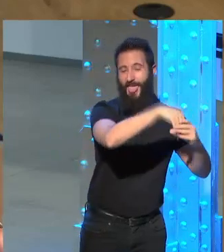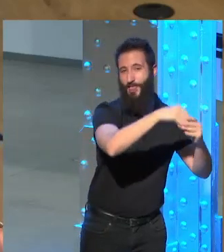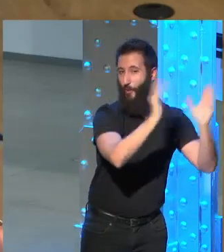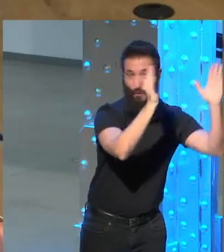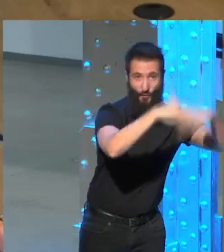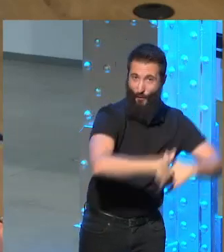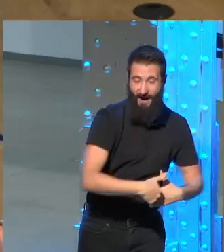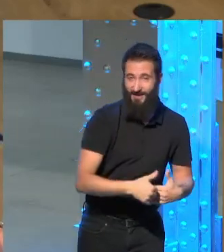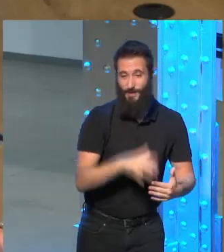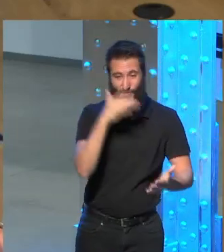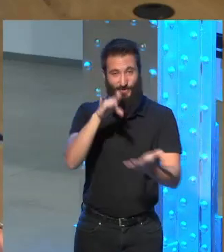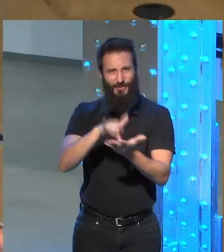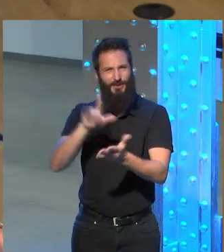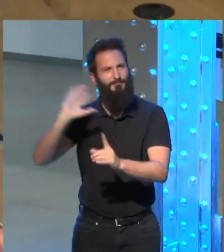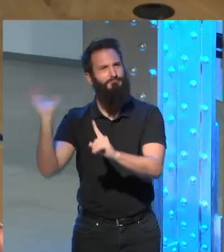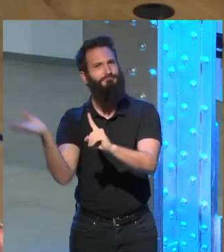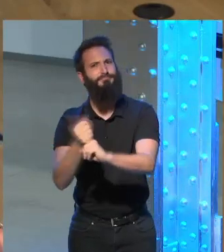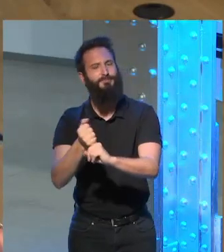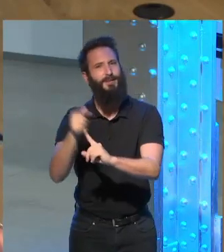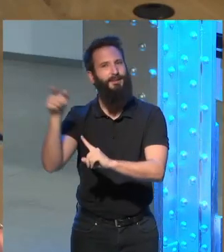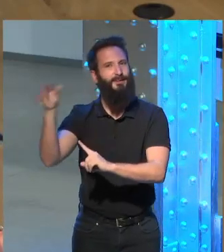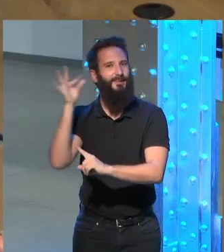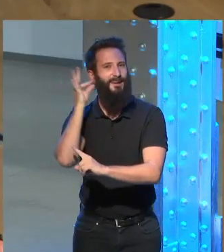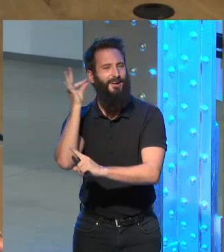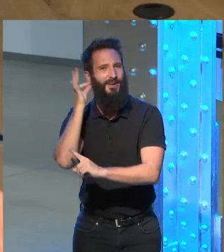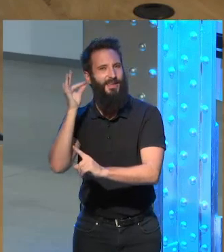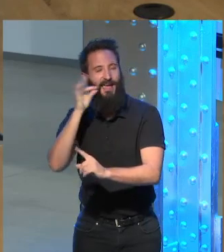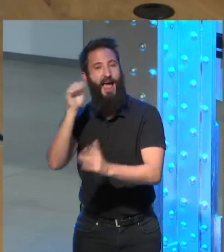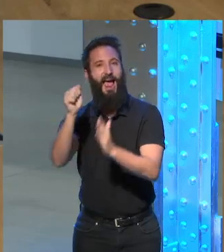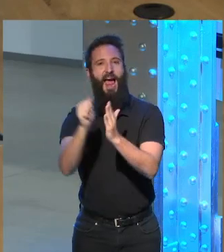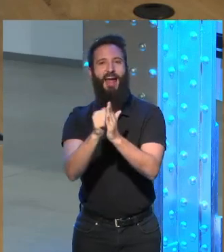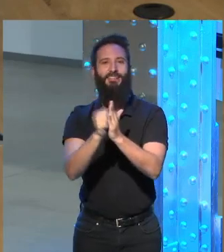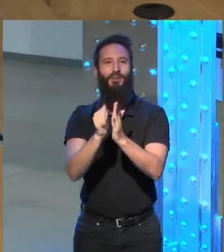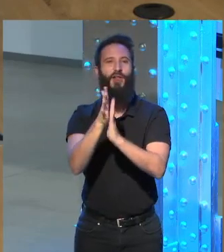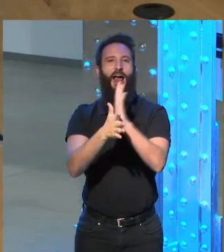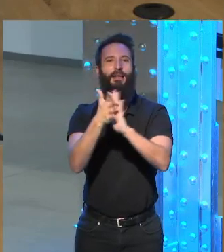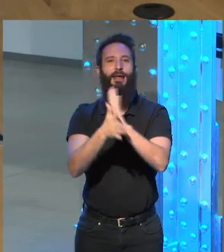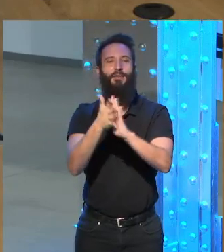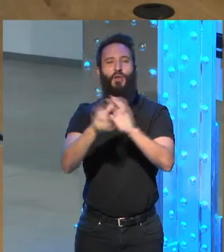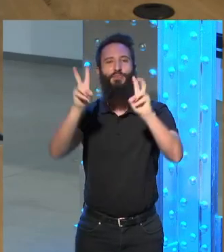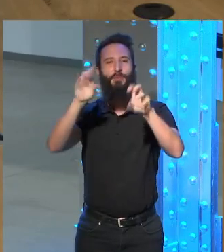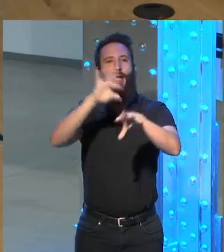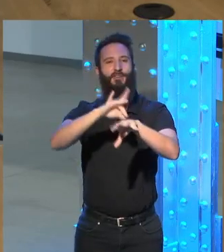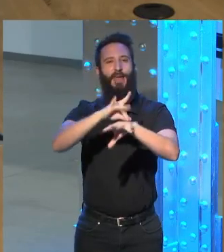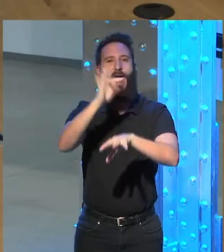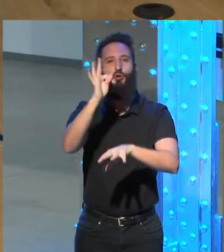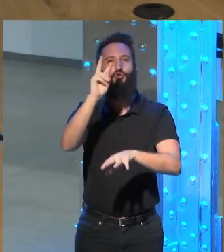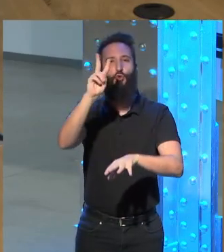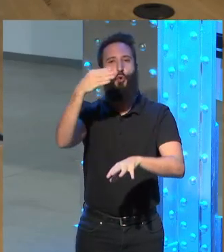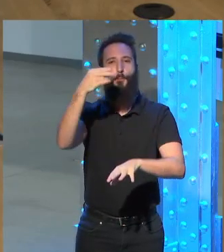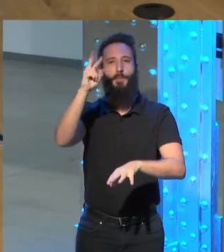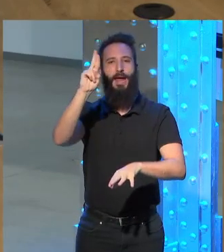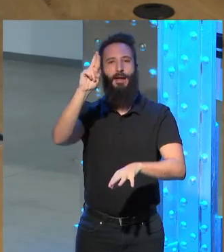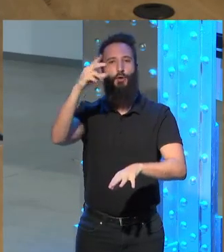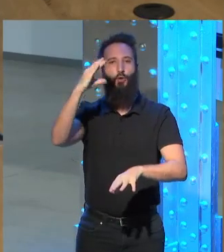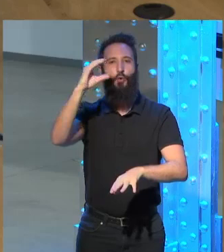recopilaciones y ella encontró un artículo por ejemplo sobre la tuberculosis que habías escrito otro sobre